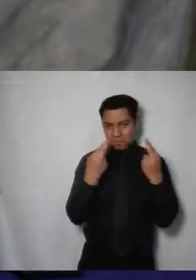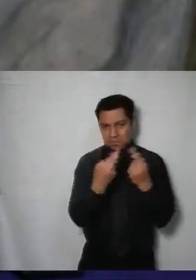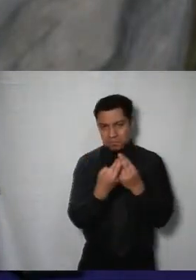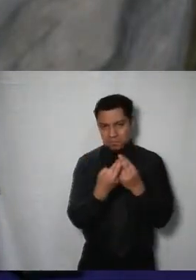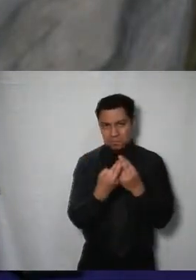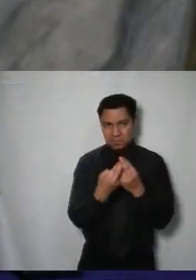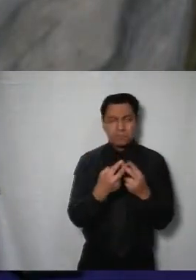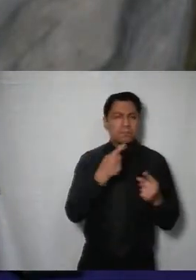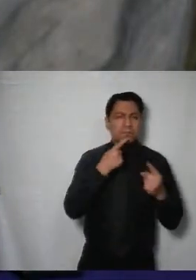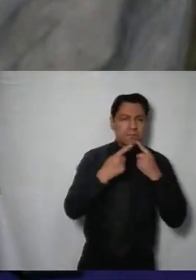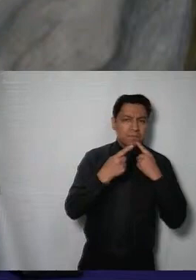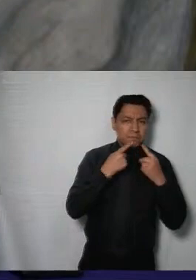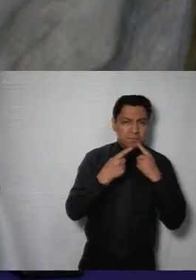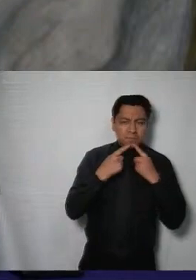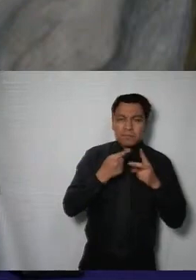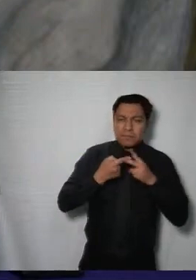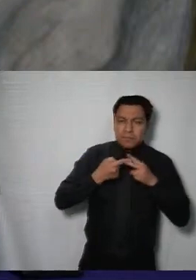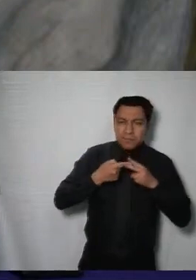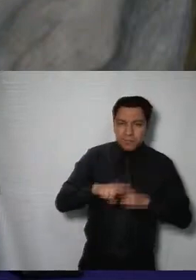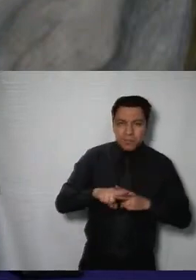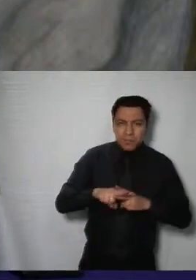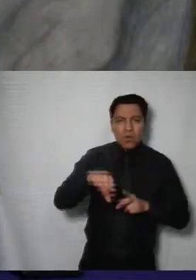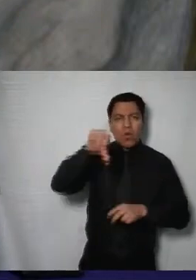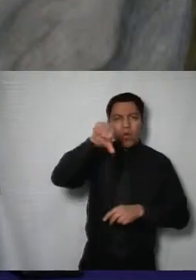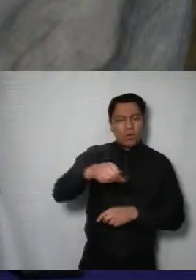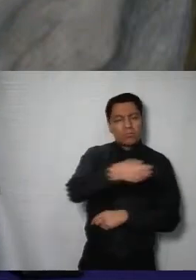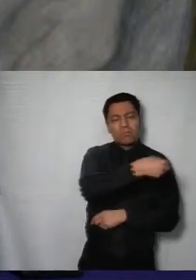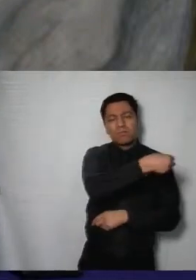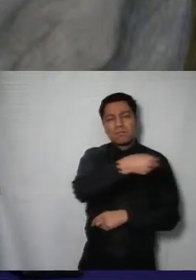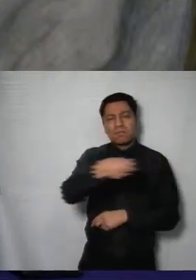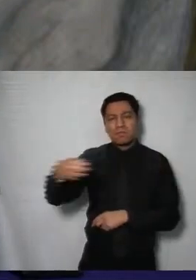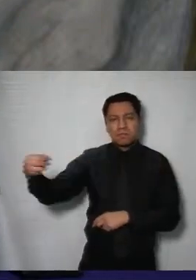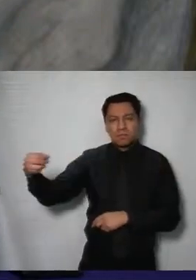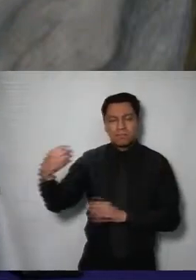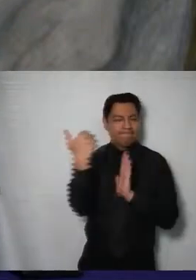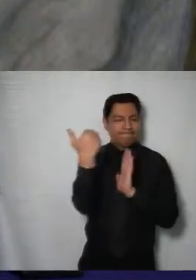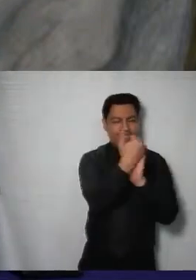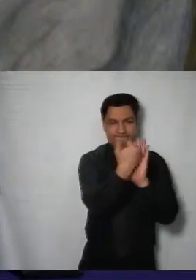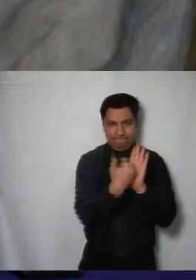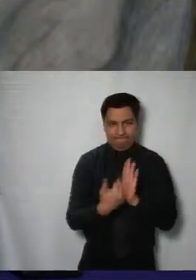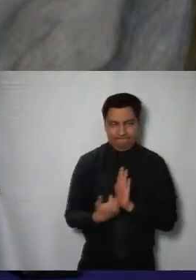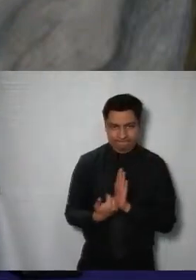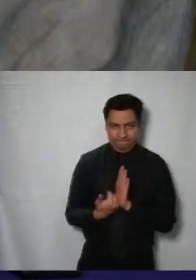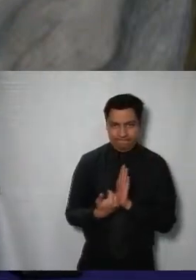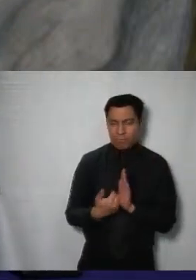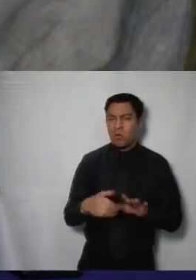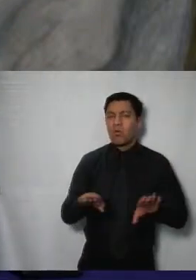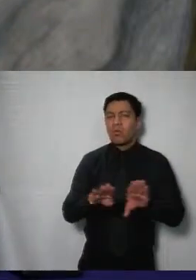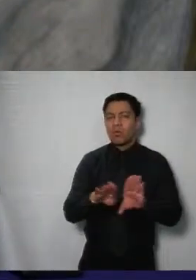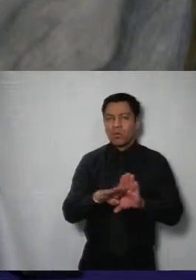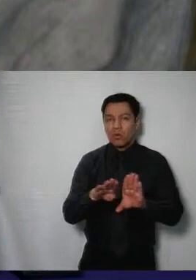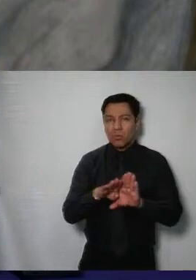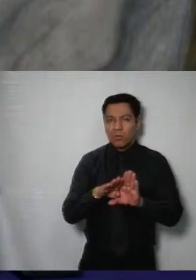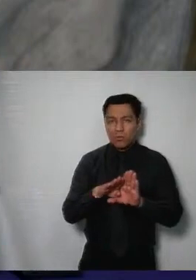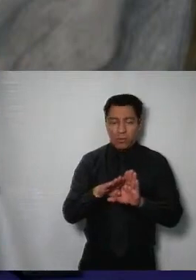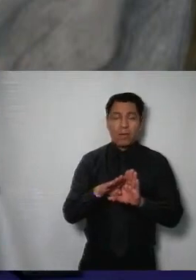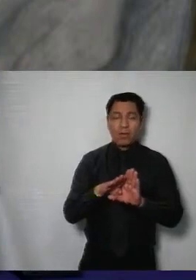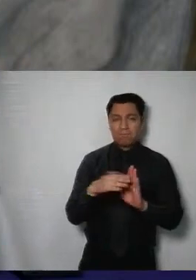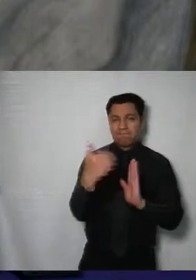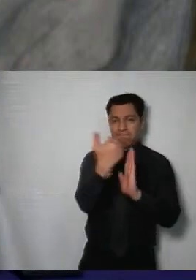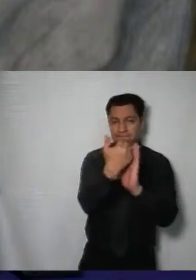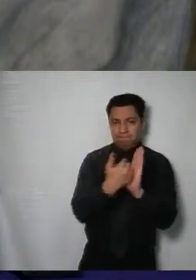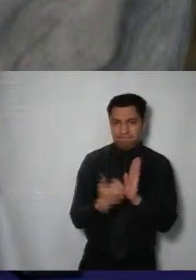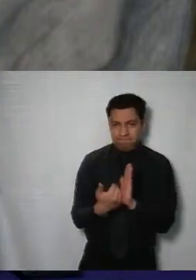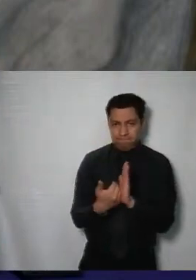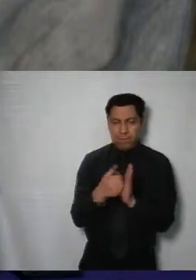tener inconveniente, procedemos con el desahogo de los asuntos del orden del día de esta sesión. Es necesario indicar que el desarrollo de la misma será de conformidad con el